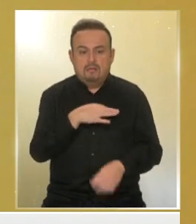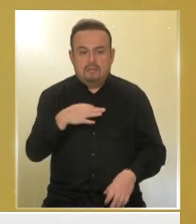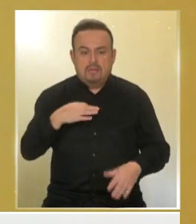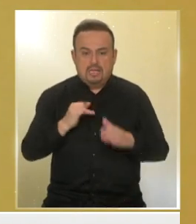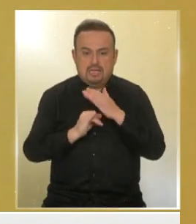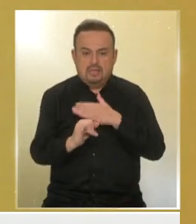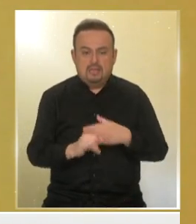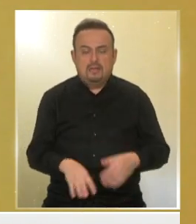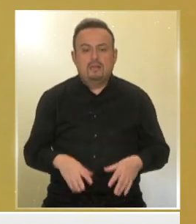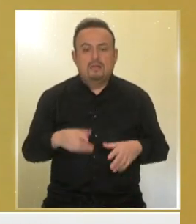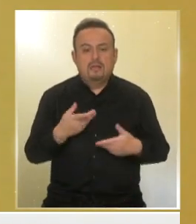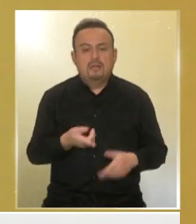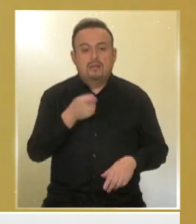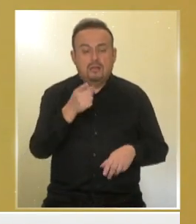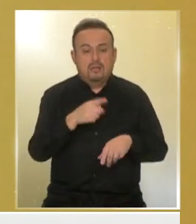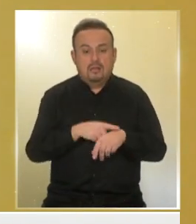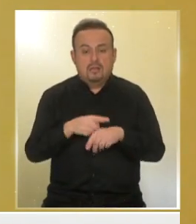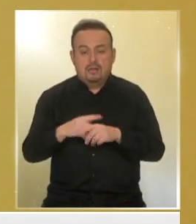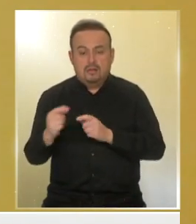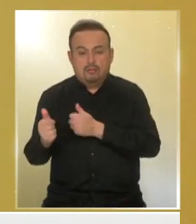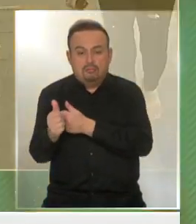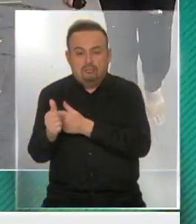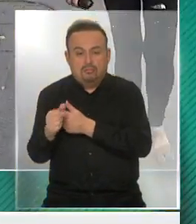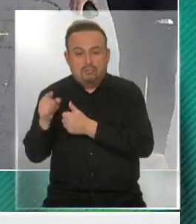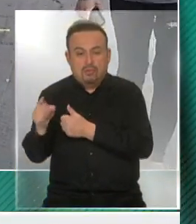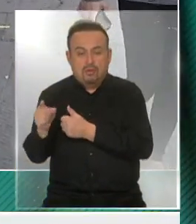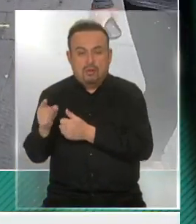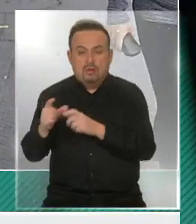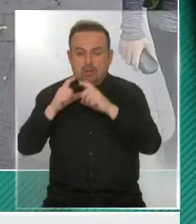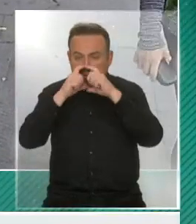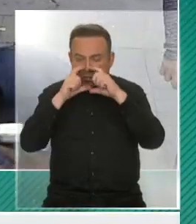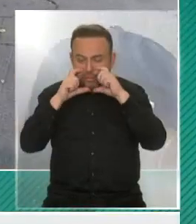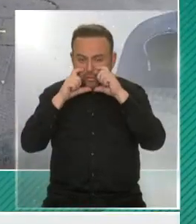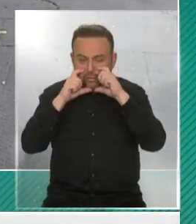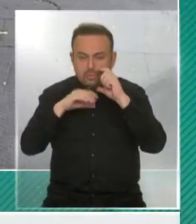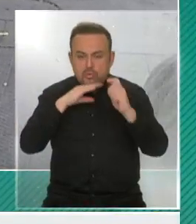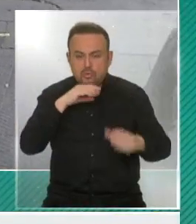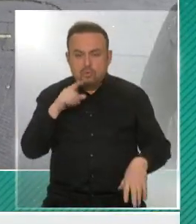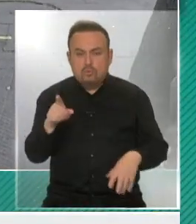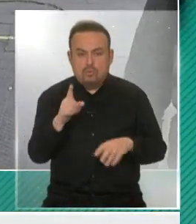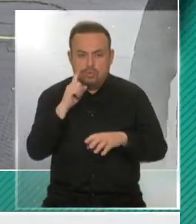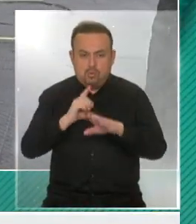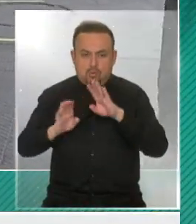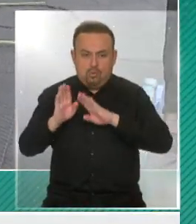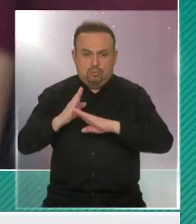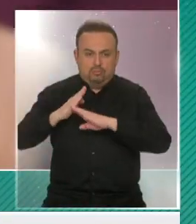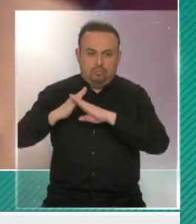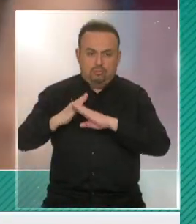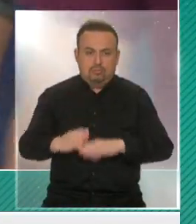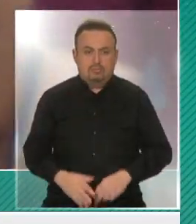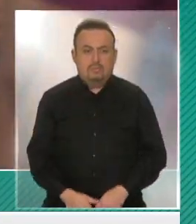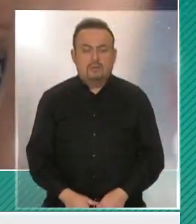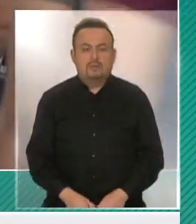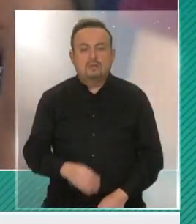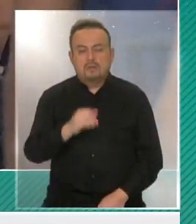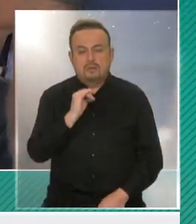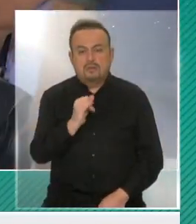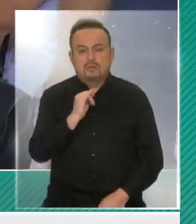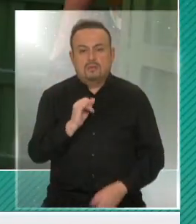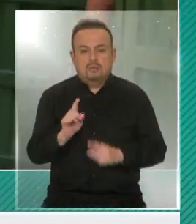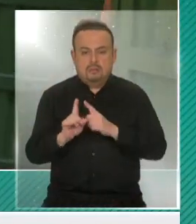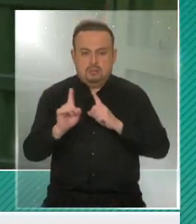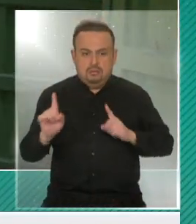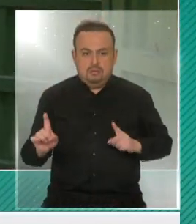Interior. Ya, pero durante el tiempo que estuvo con él, ministro, ¿usó mascarilla? ¿Hubo cierto resguardo? Sí, claro, y el